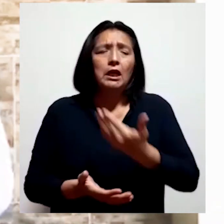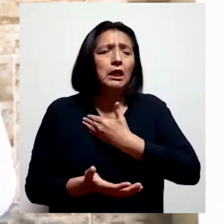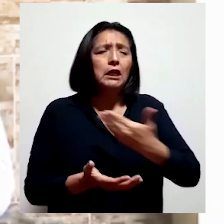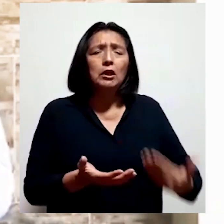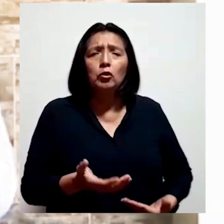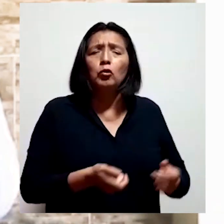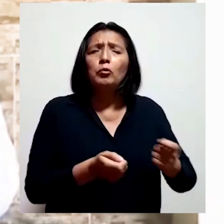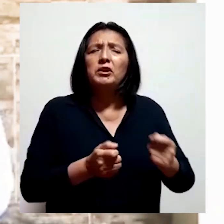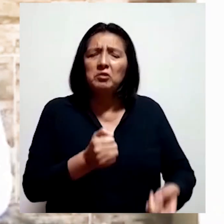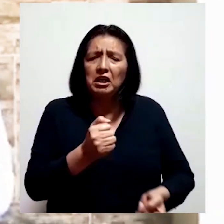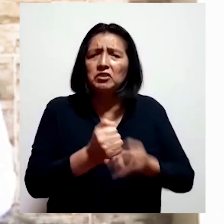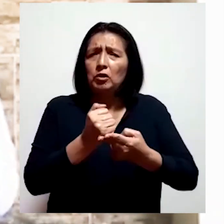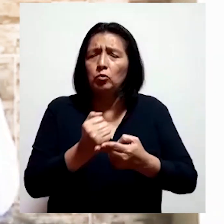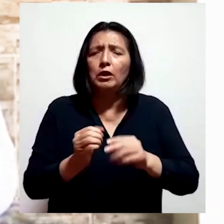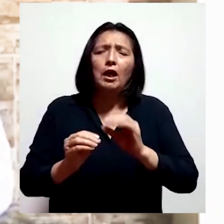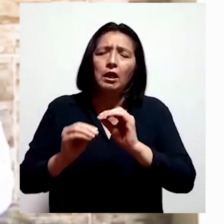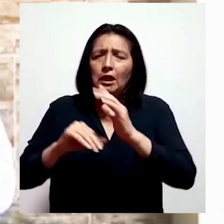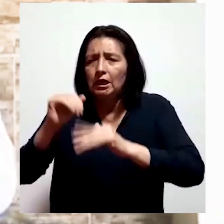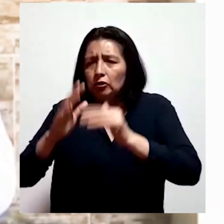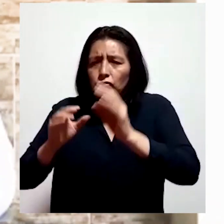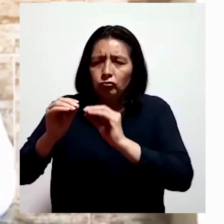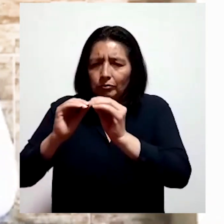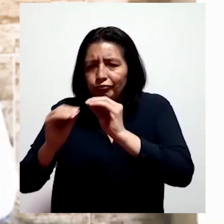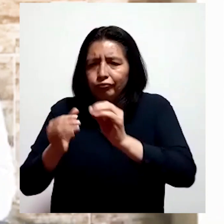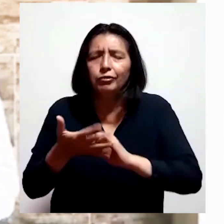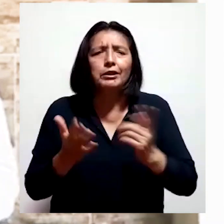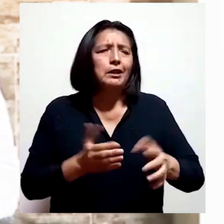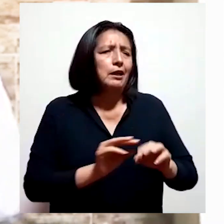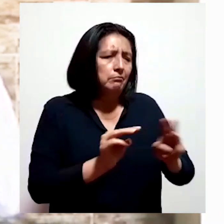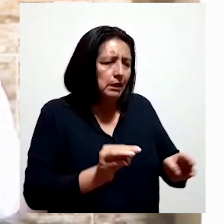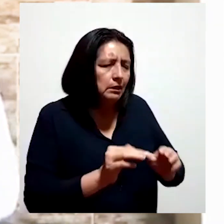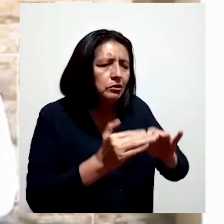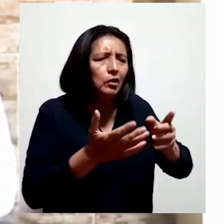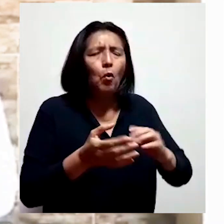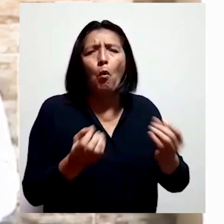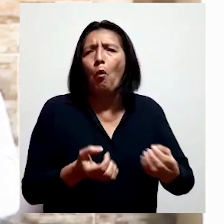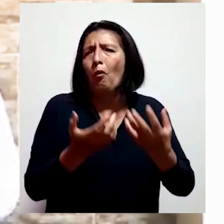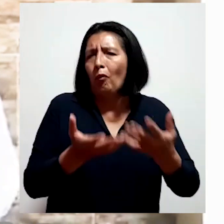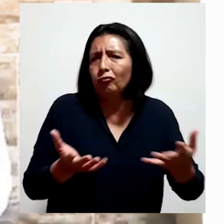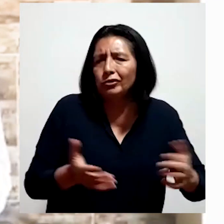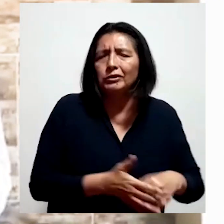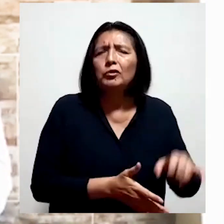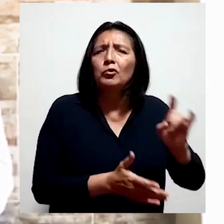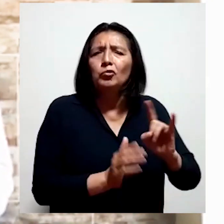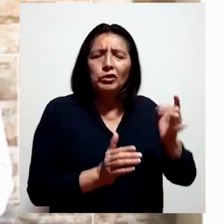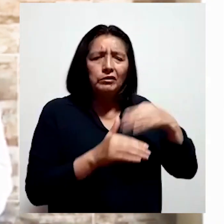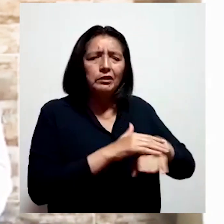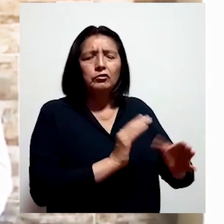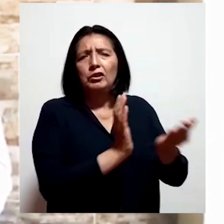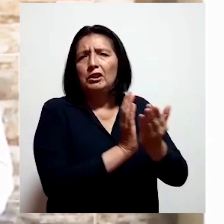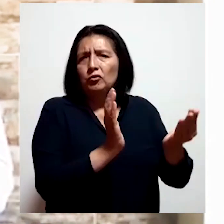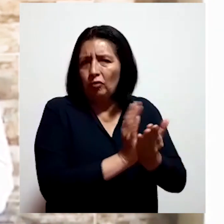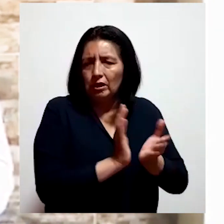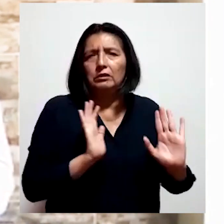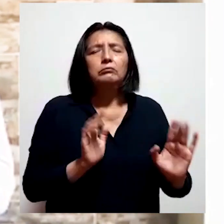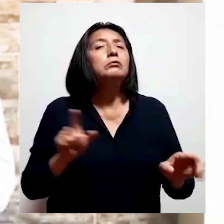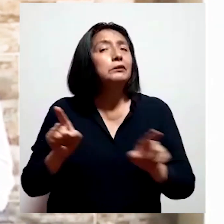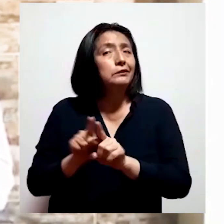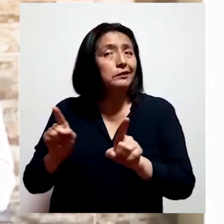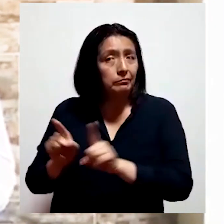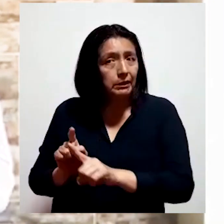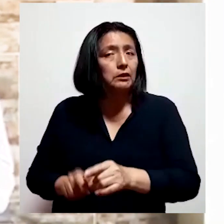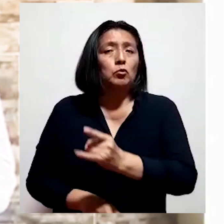Para esto, el Estado garantiza la adecuación de la infraestructura física, mobiliarios o equipos dentro de las instituciones educativas.